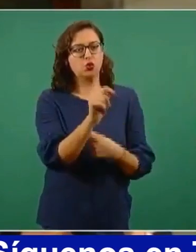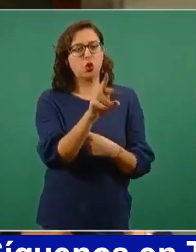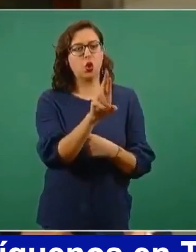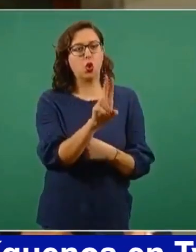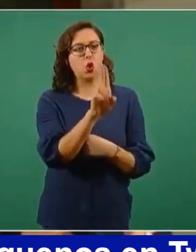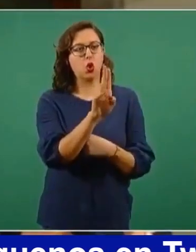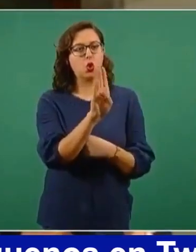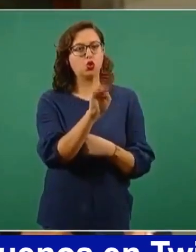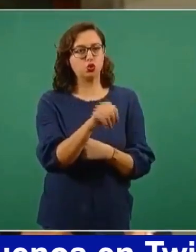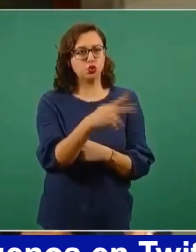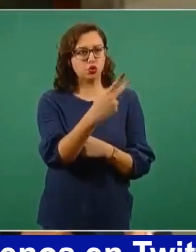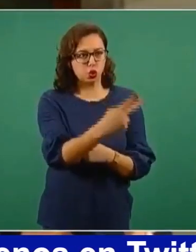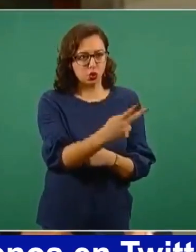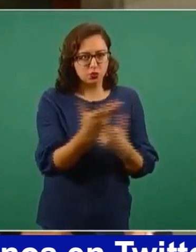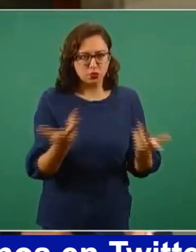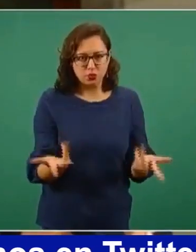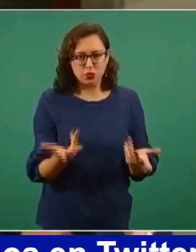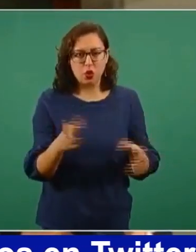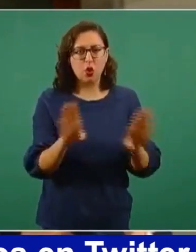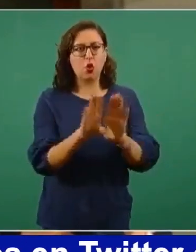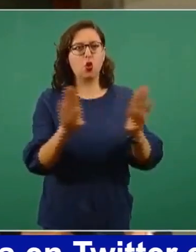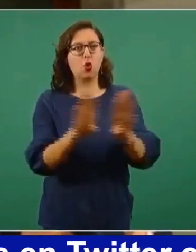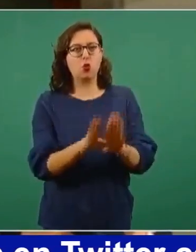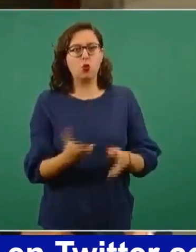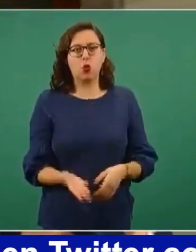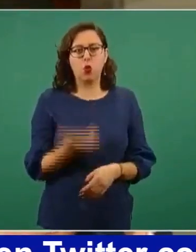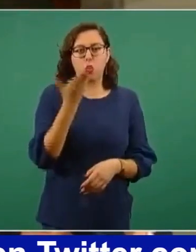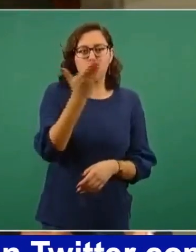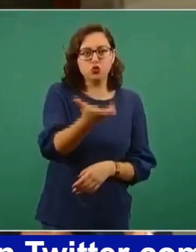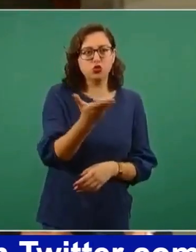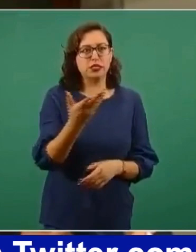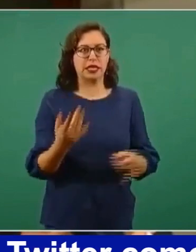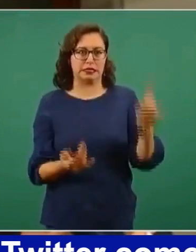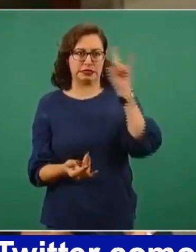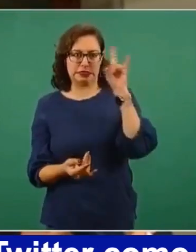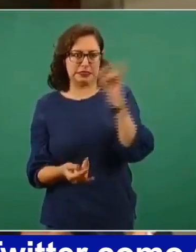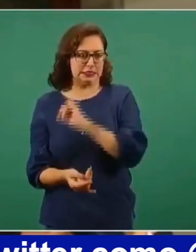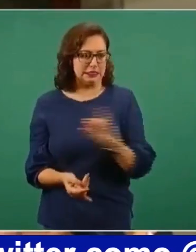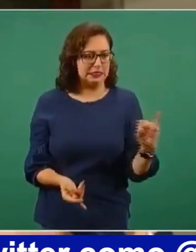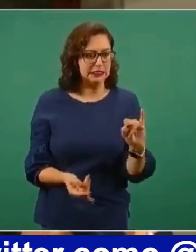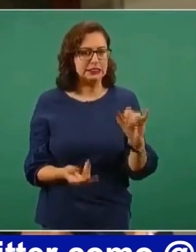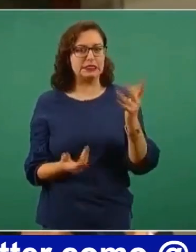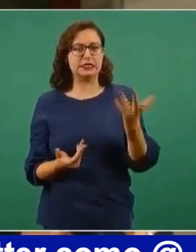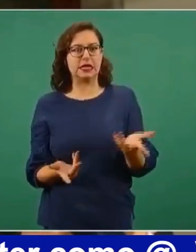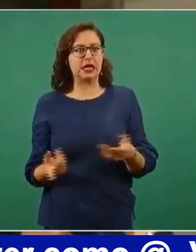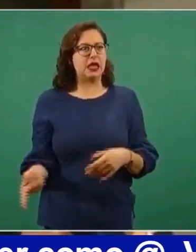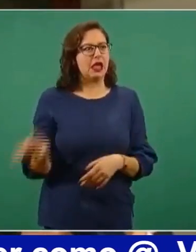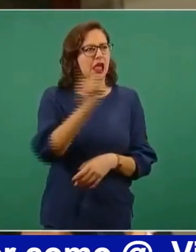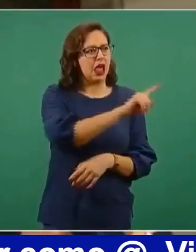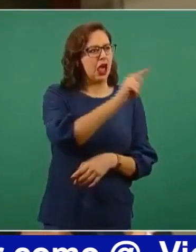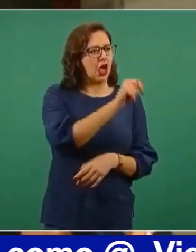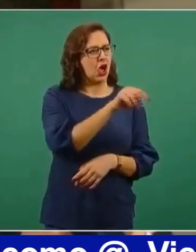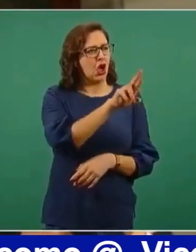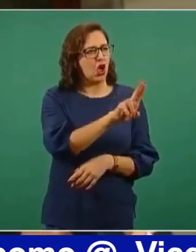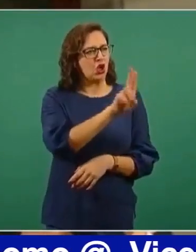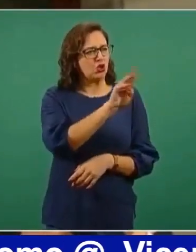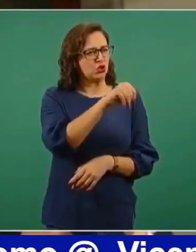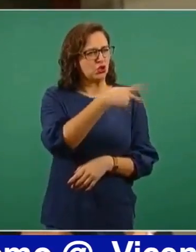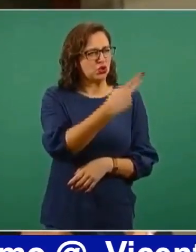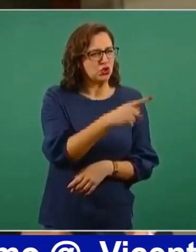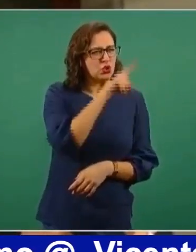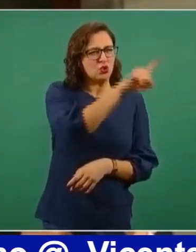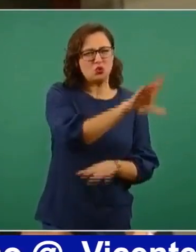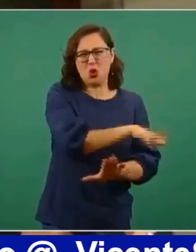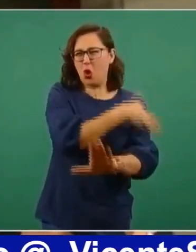ser amigo que Trump, que llamó mexicanos de bad hombres, vigiladores, traficantes de